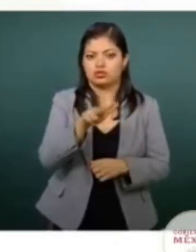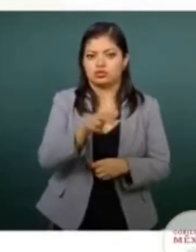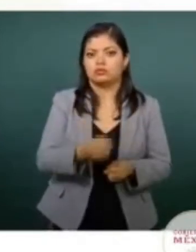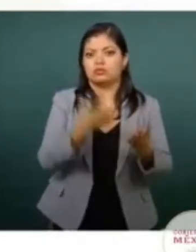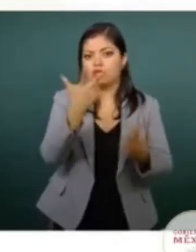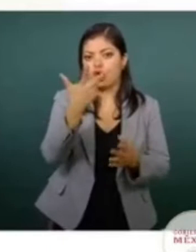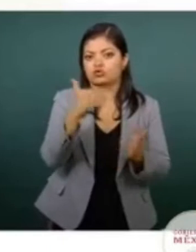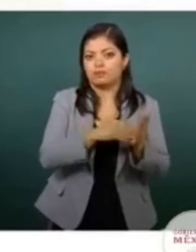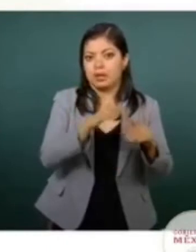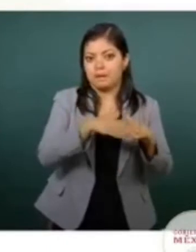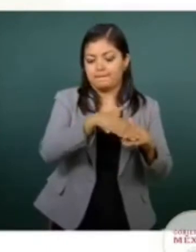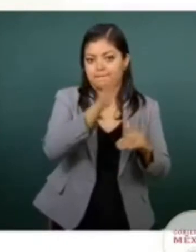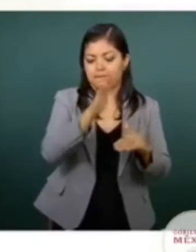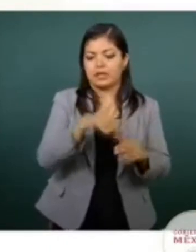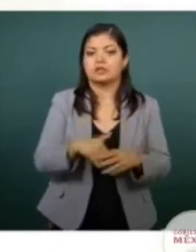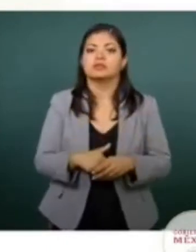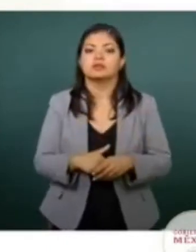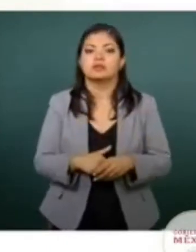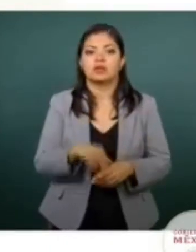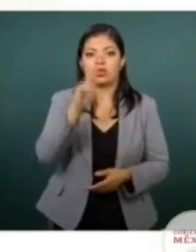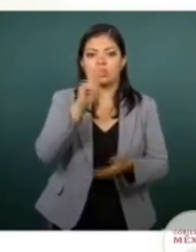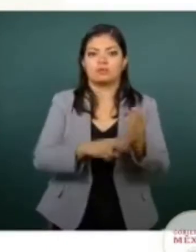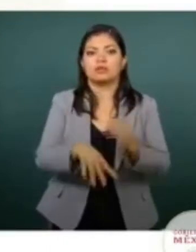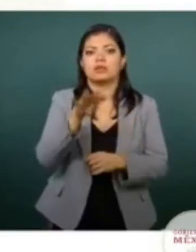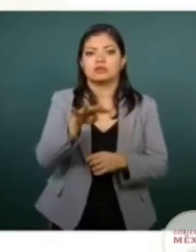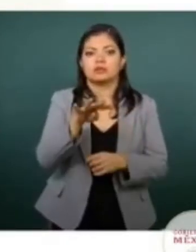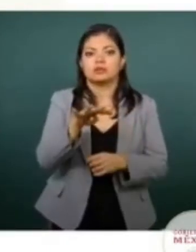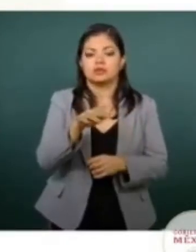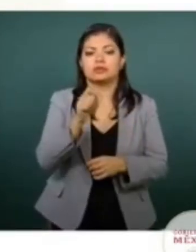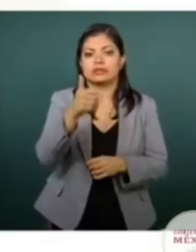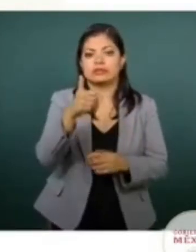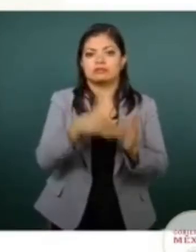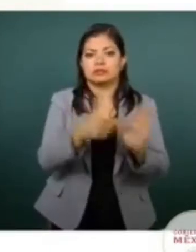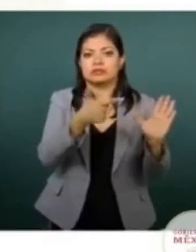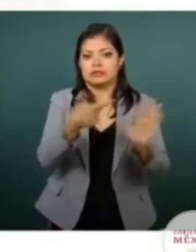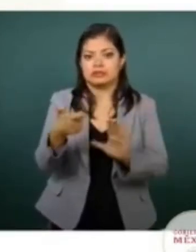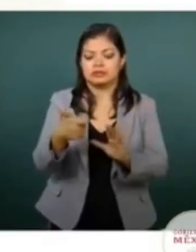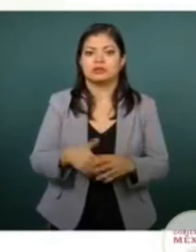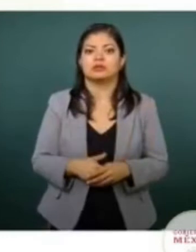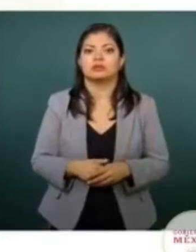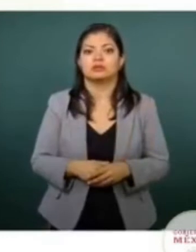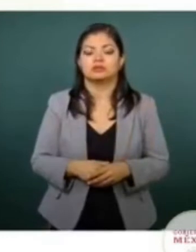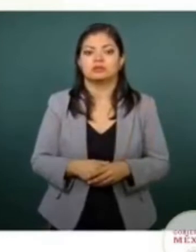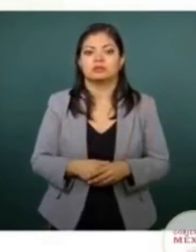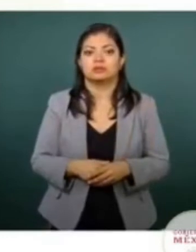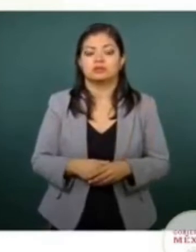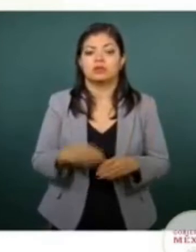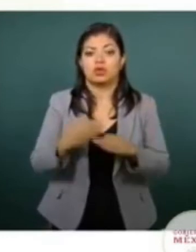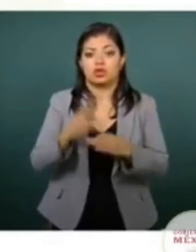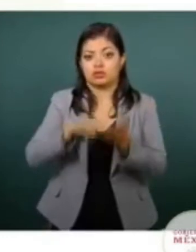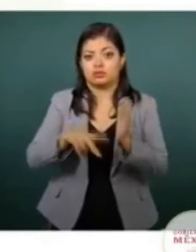ocho mil eventos. En el 2019, 6 mil 700. Y en lo que va del año,